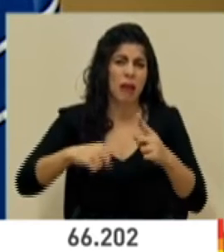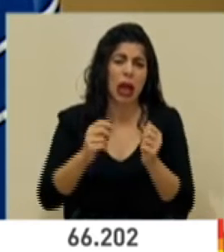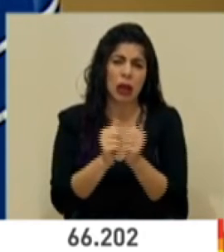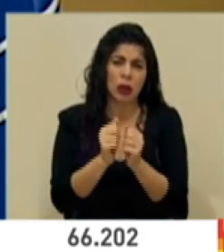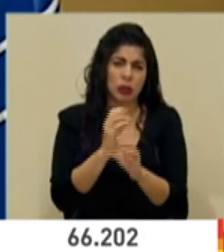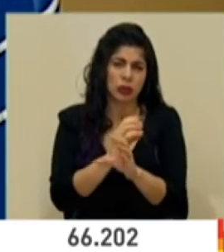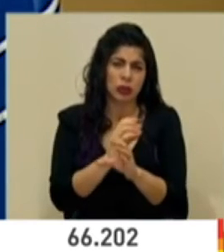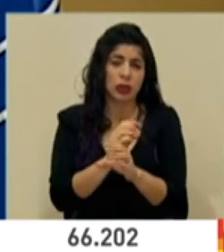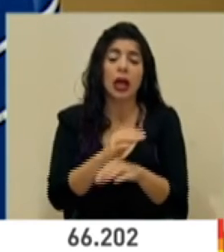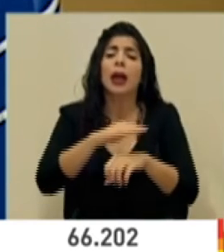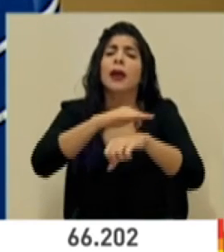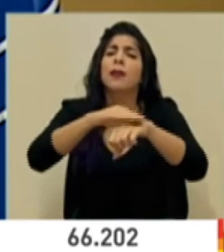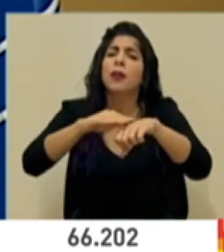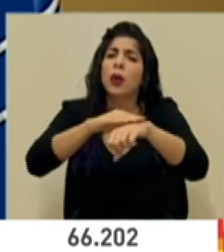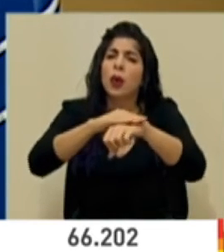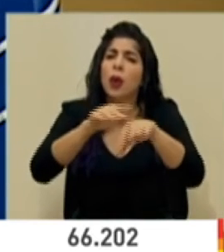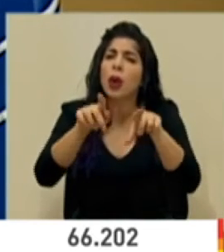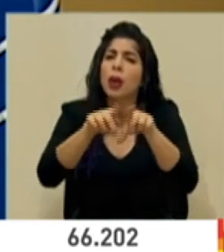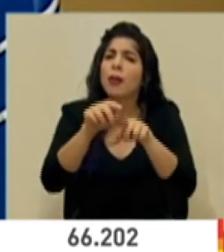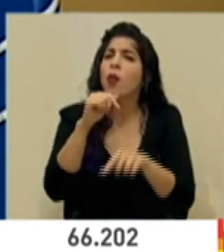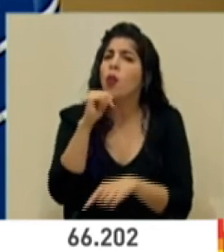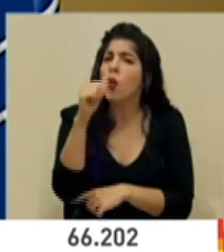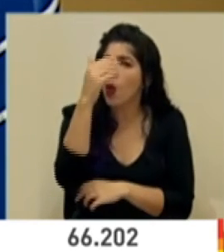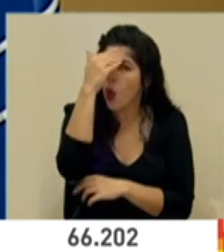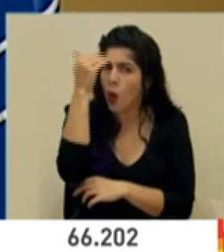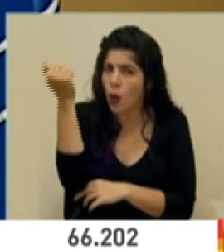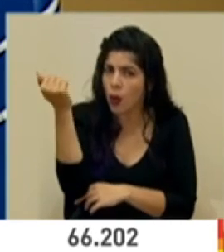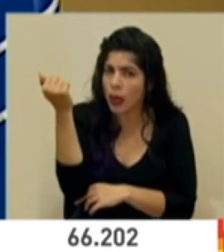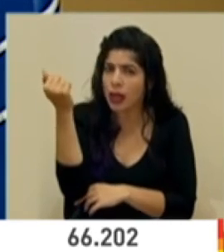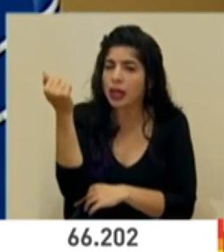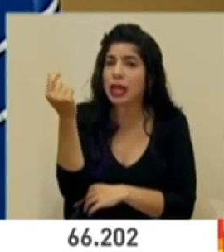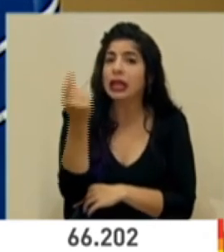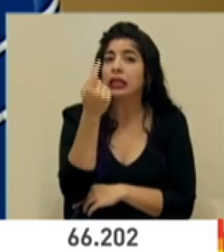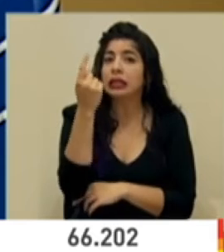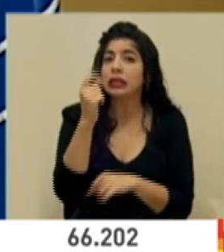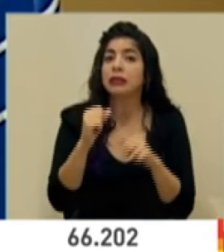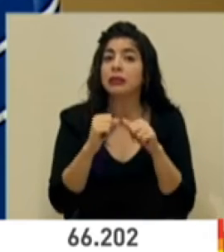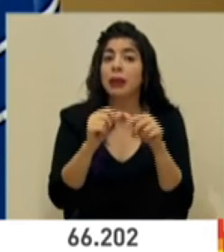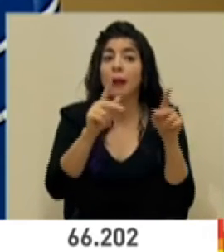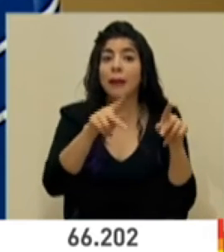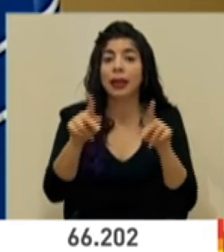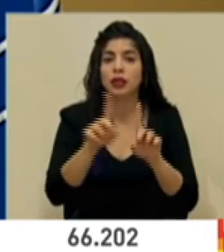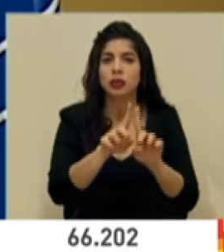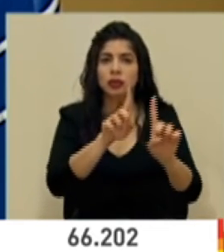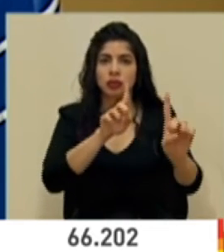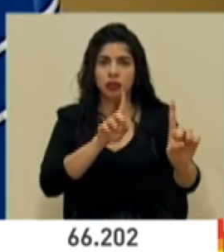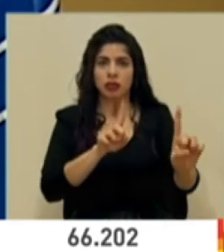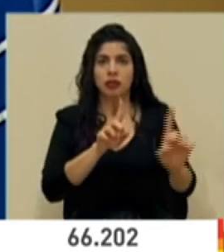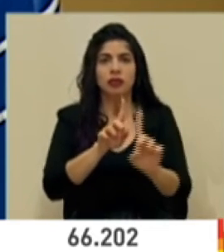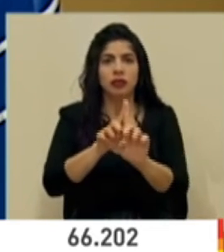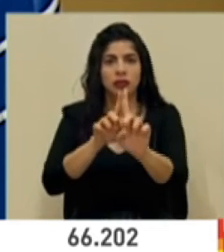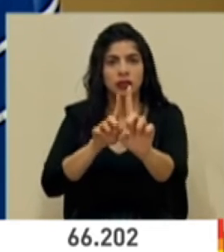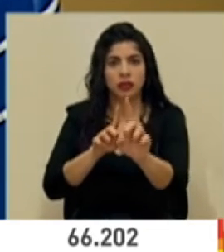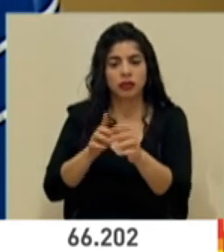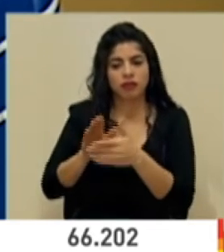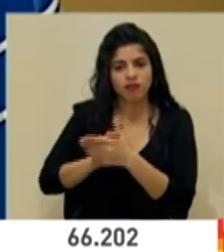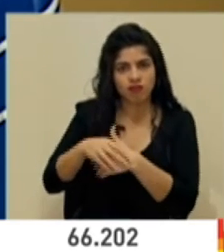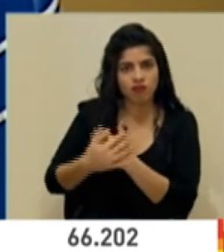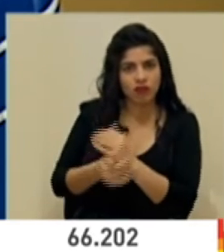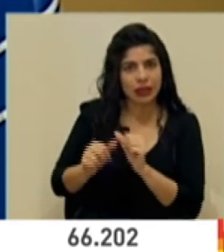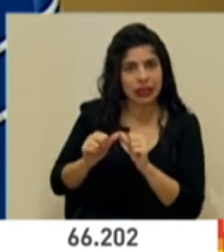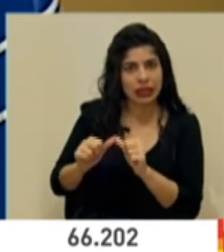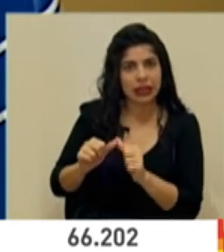olvidarnos, por favor, también mantener siempre las condiciones de distanciamiento físico, de lavado de manos, de